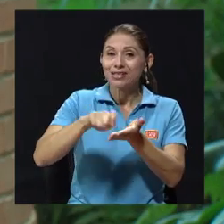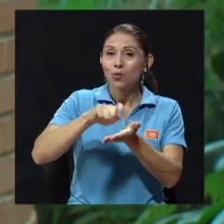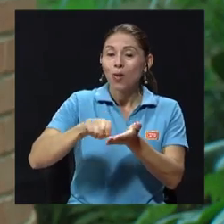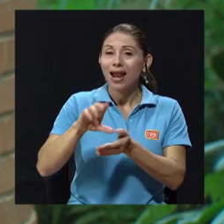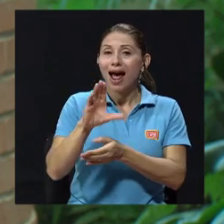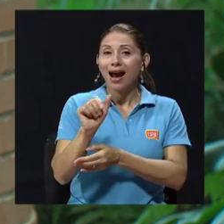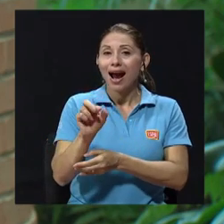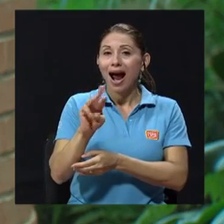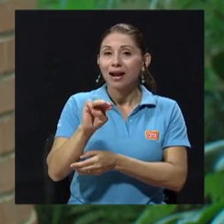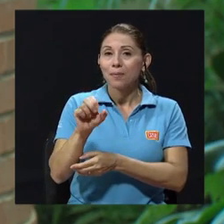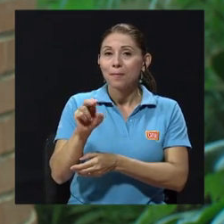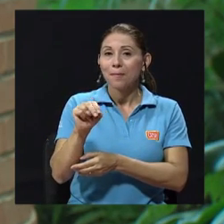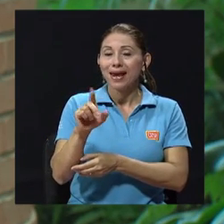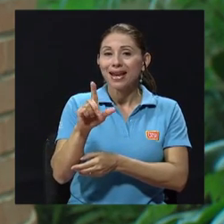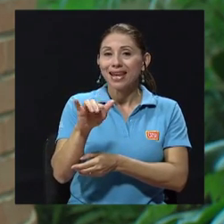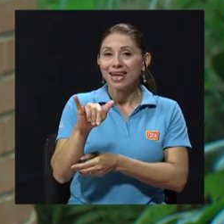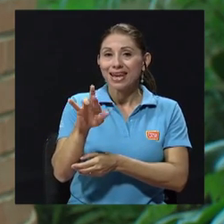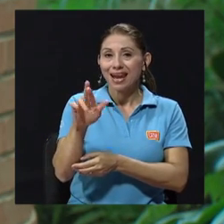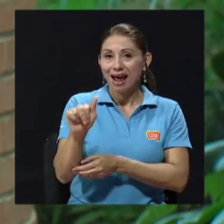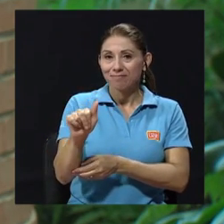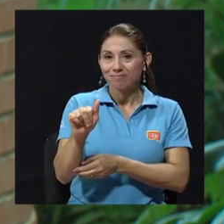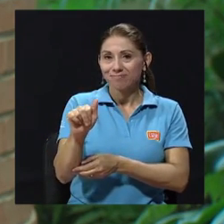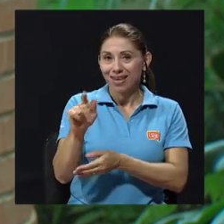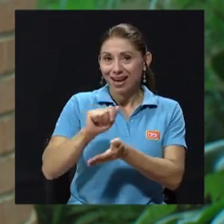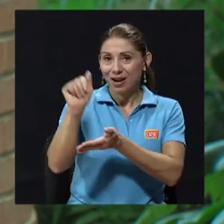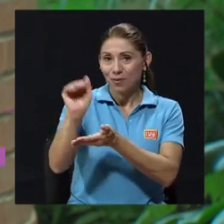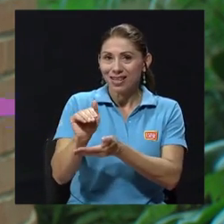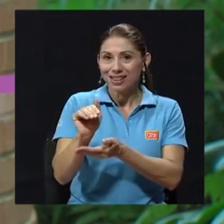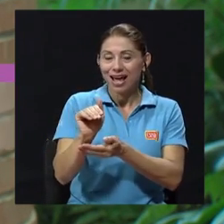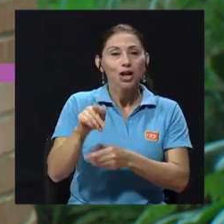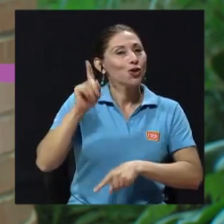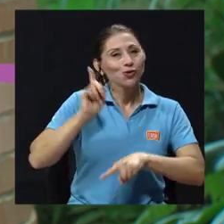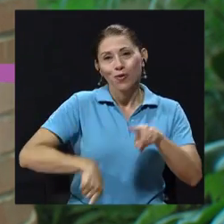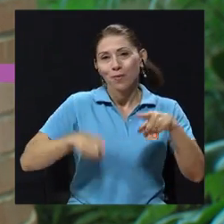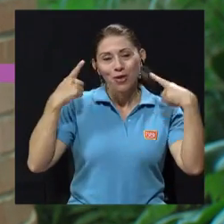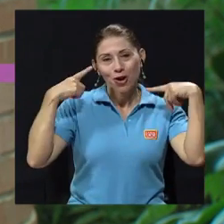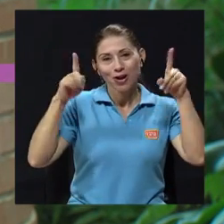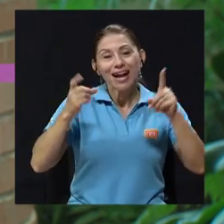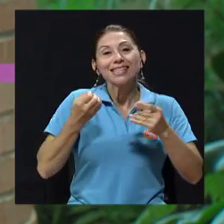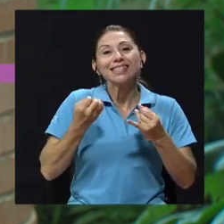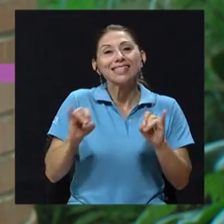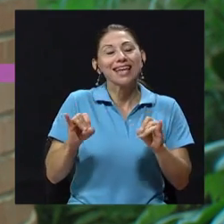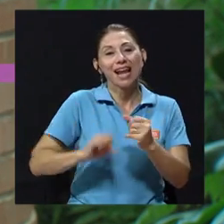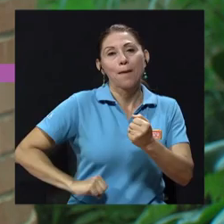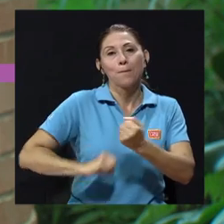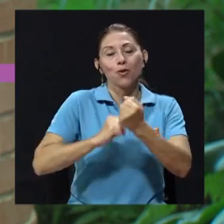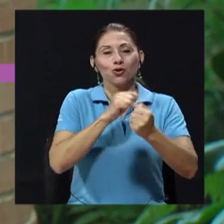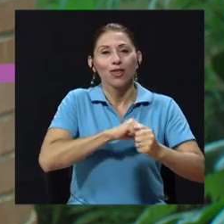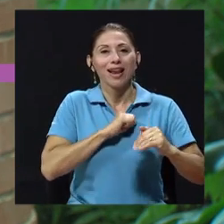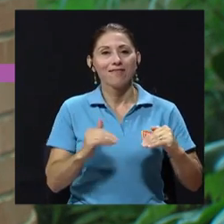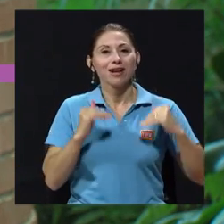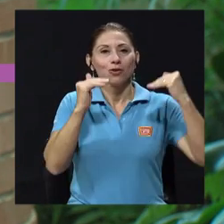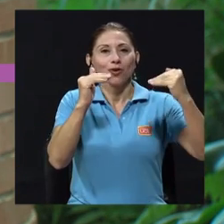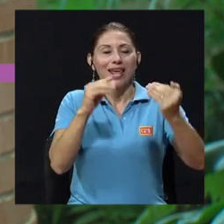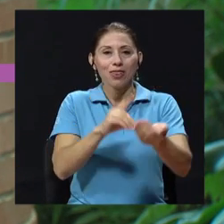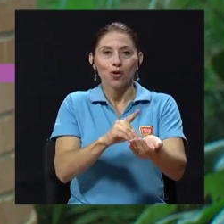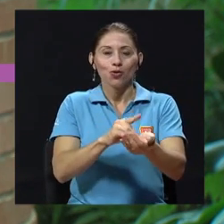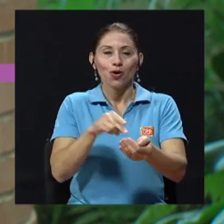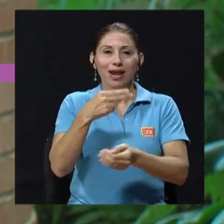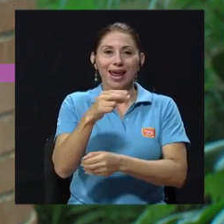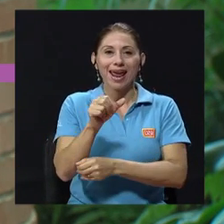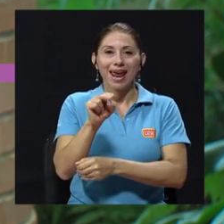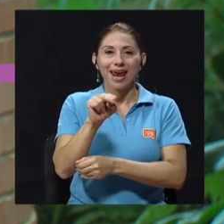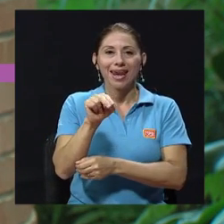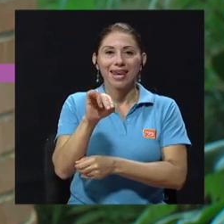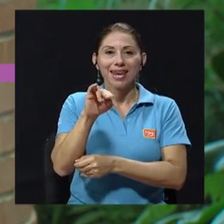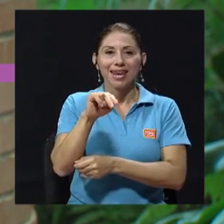no hubiese podido hacer una realidad si no hubiese sido por el apoyo de la rectoría, del doctor Genin Jensen, también